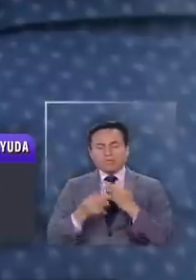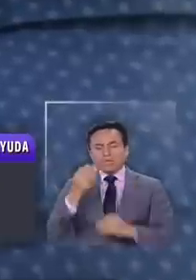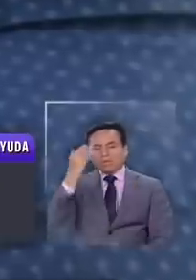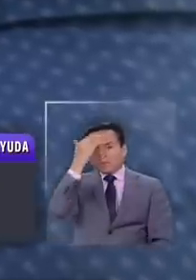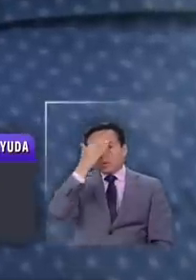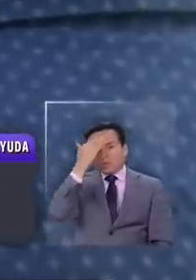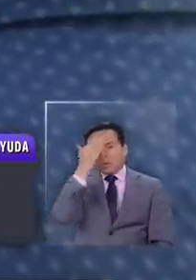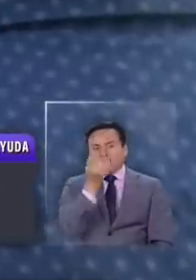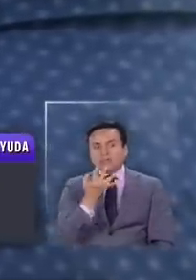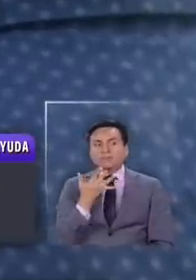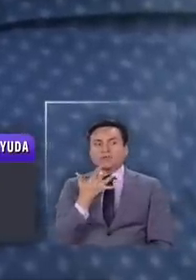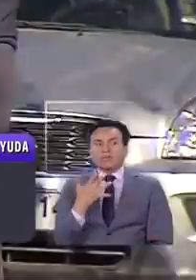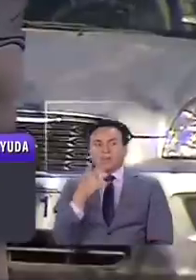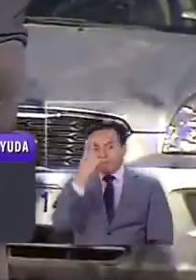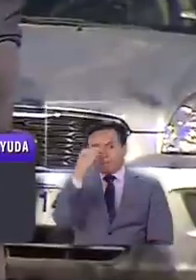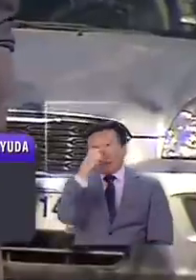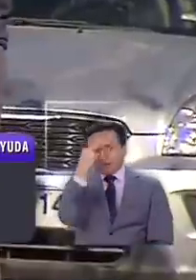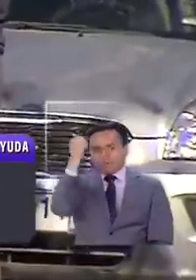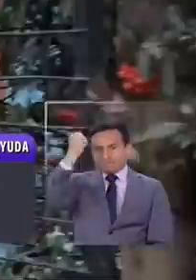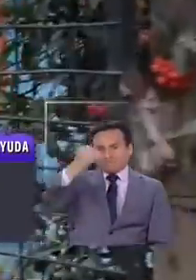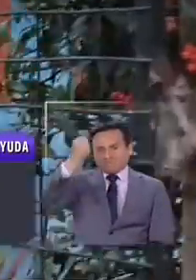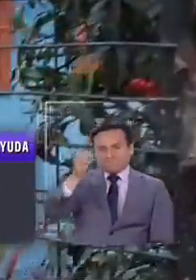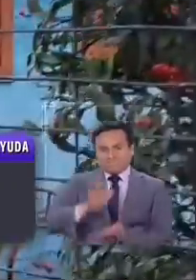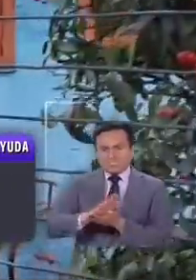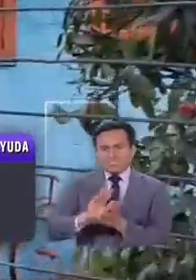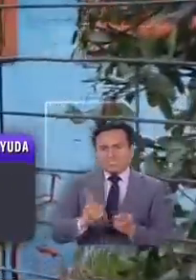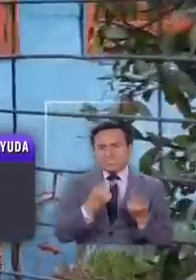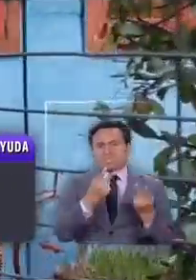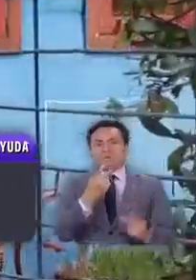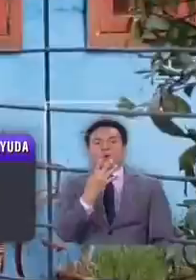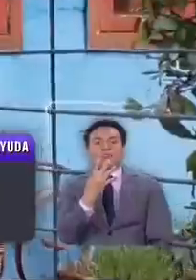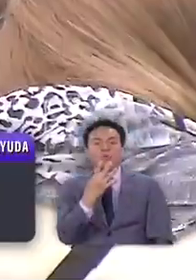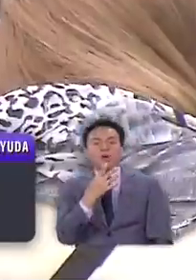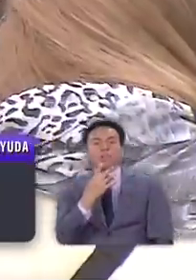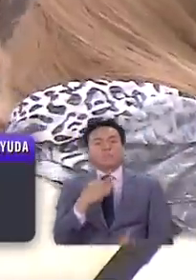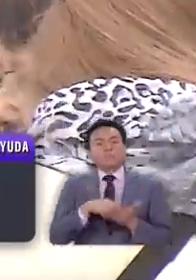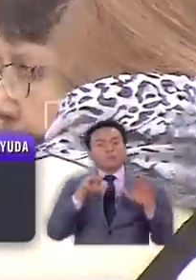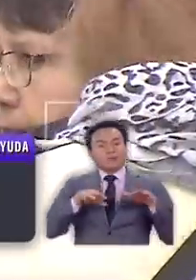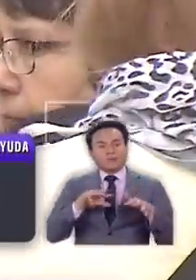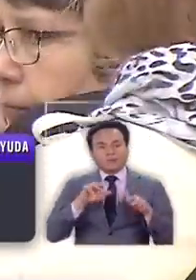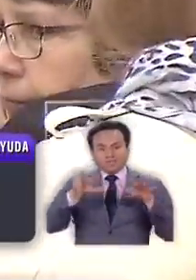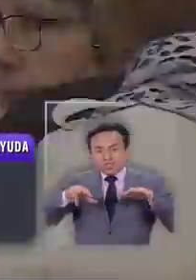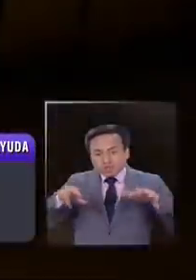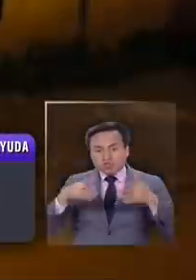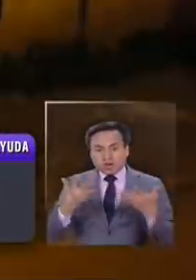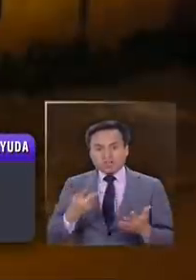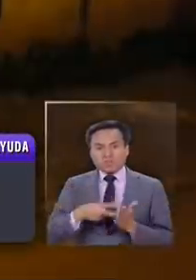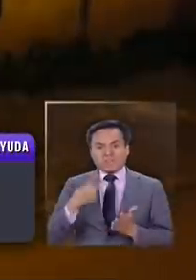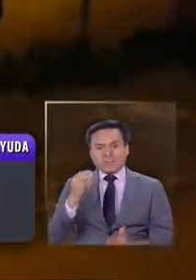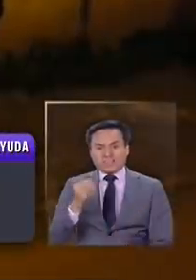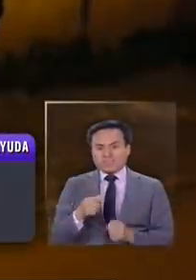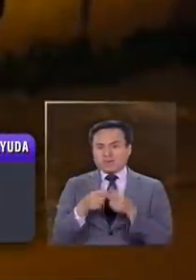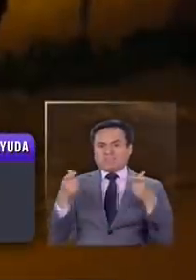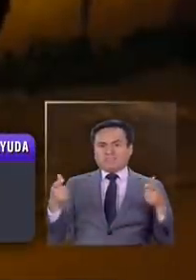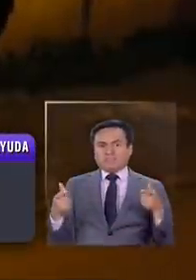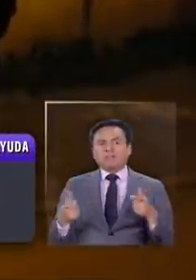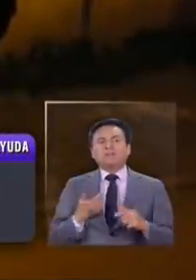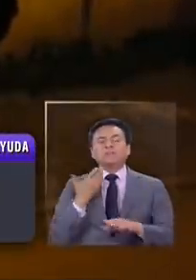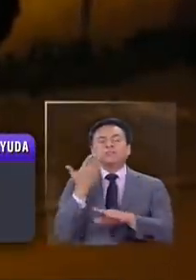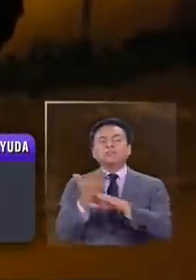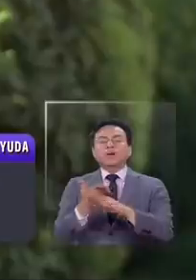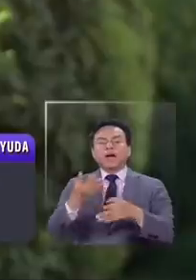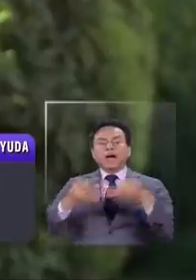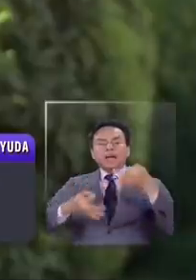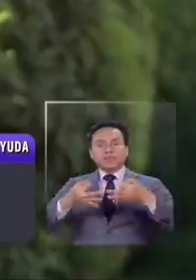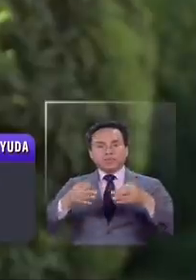preocupante, considerando que en marzo los femicidios frustrados pasaron de 4 en 2019 a 18 este 2020. Podemos solicitar a